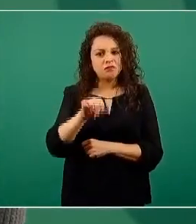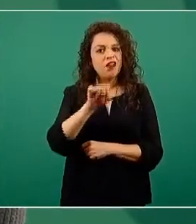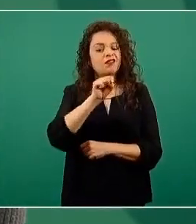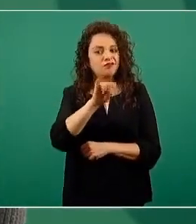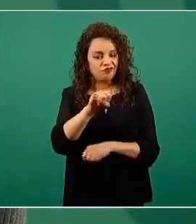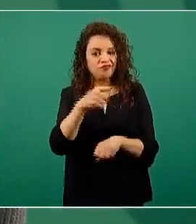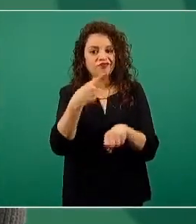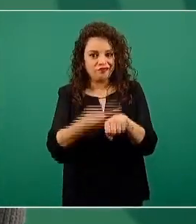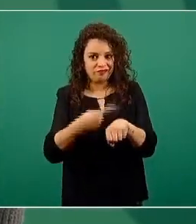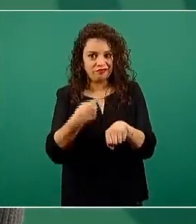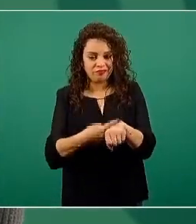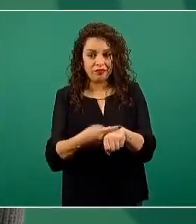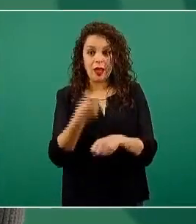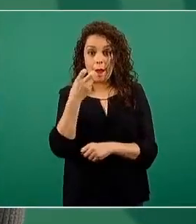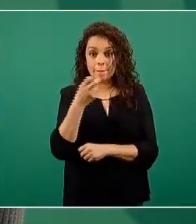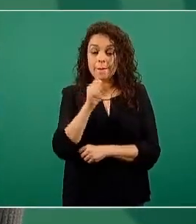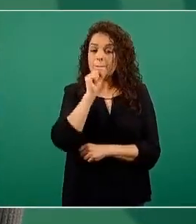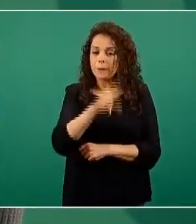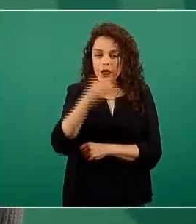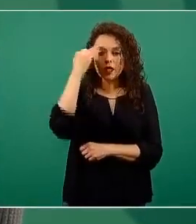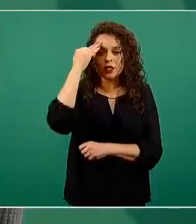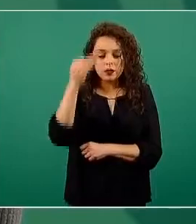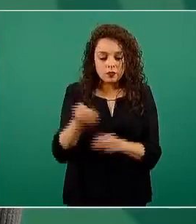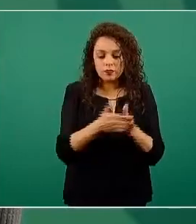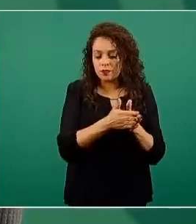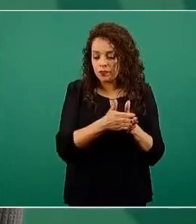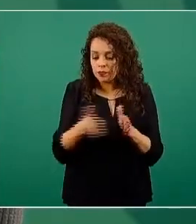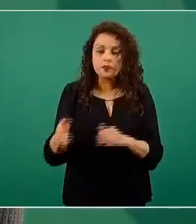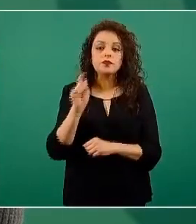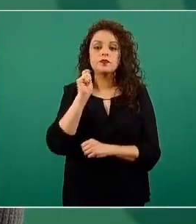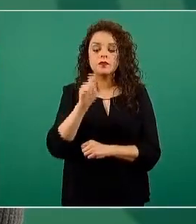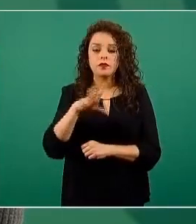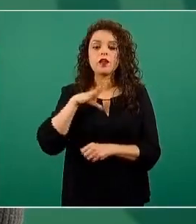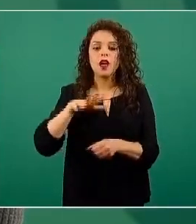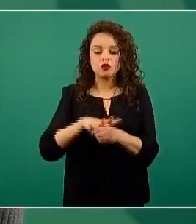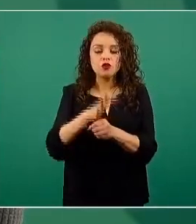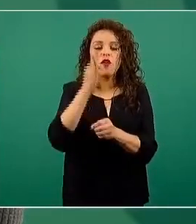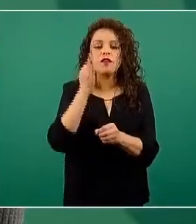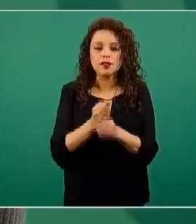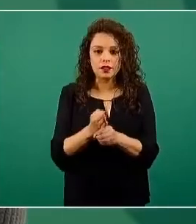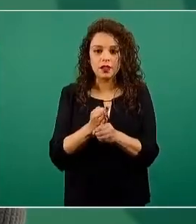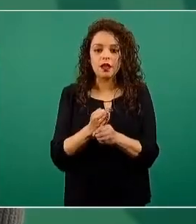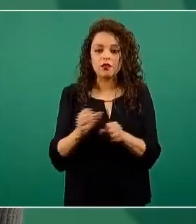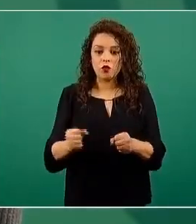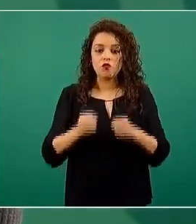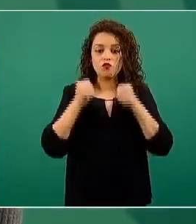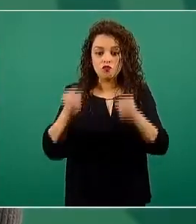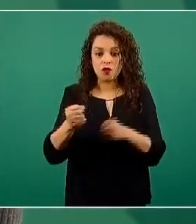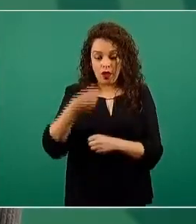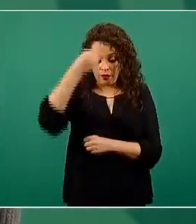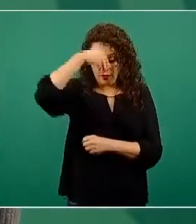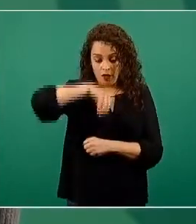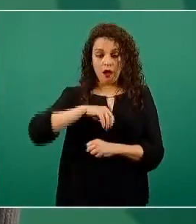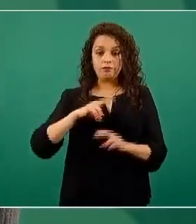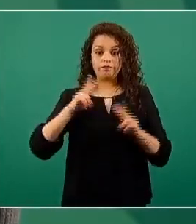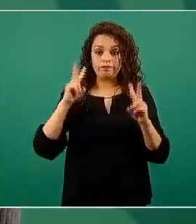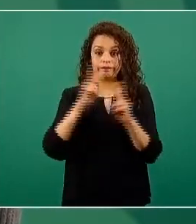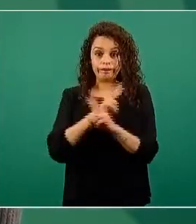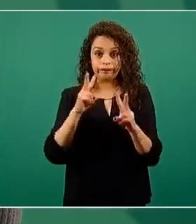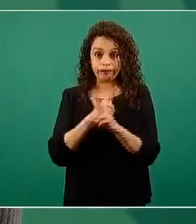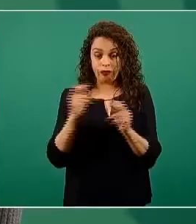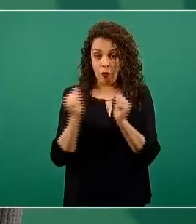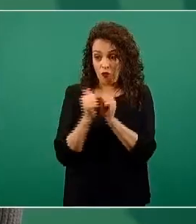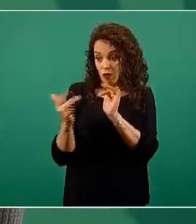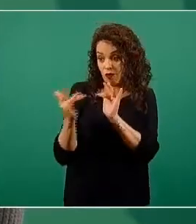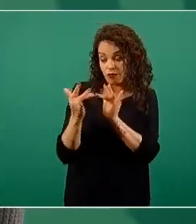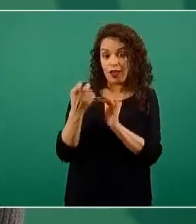ese mismo periodo para el hecho de poder encontrar suficiente carga viral en las vías respiratorias de un contacto que